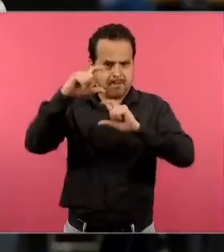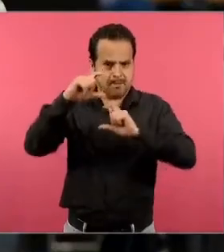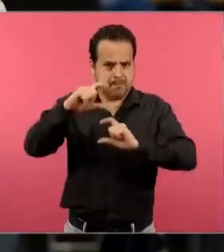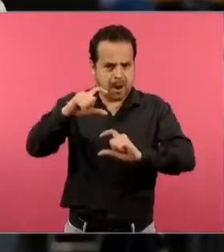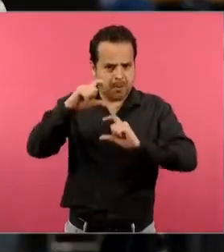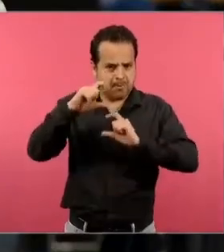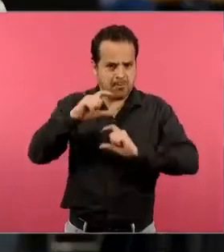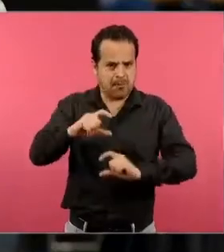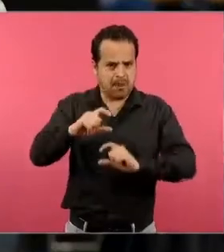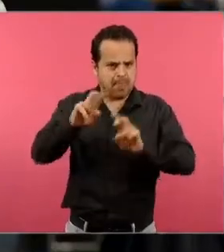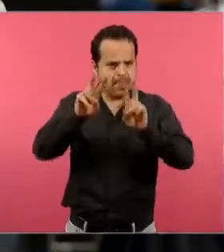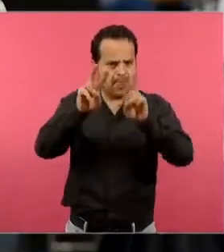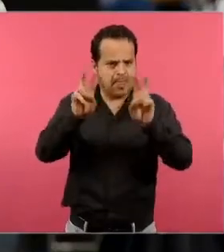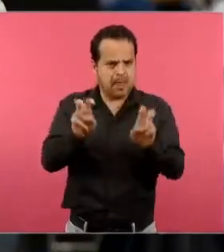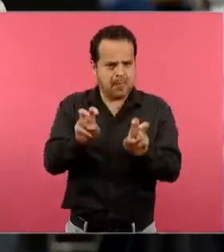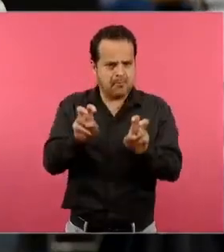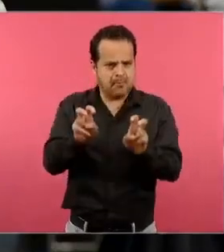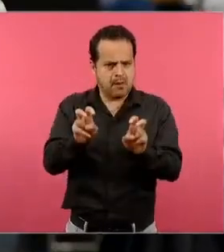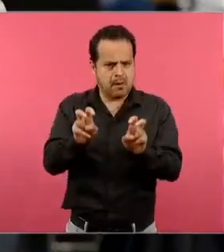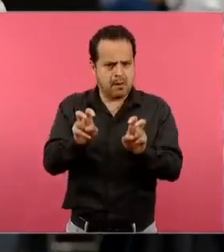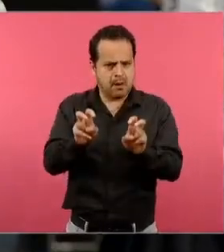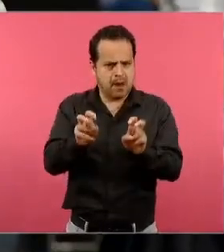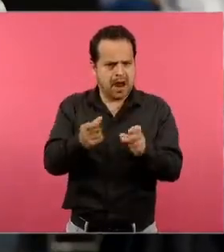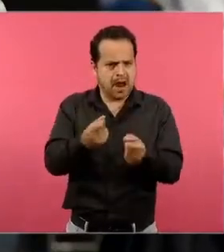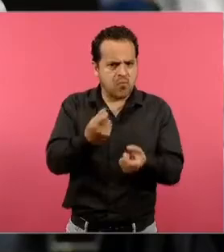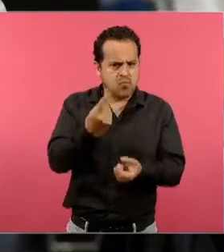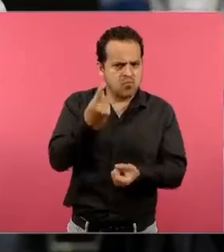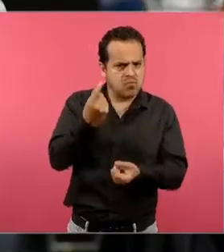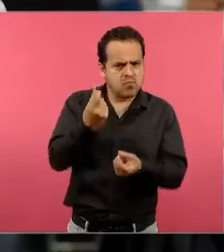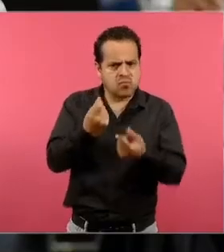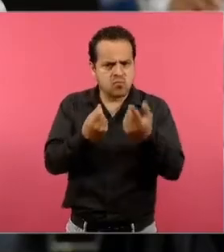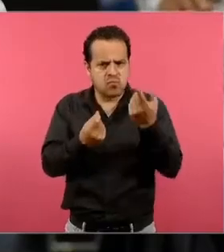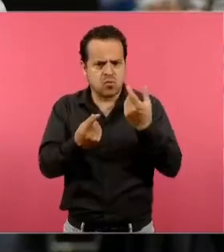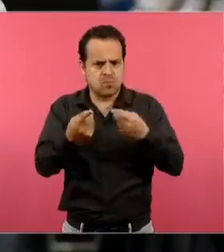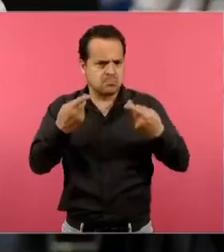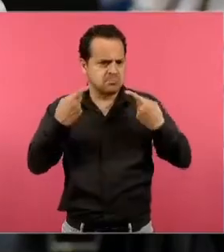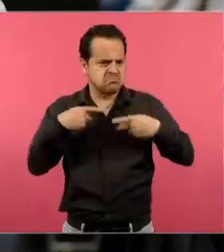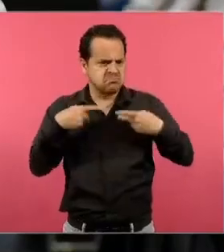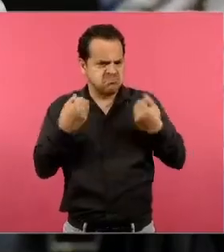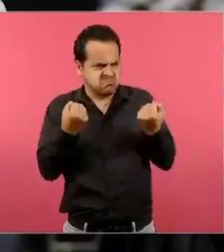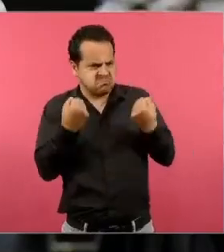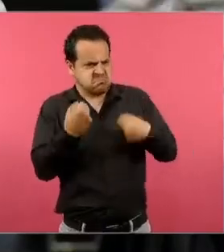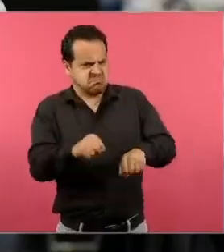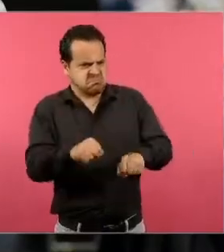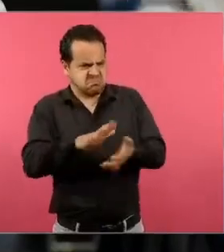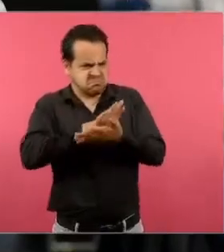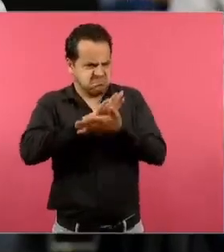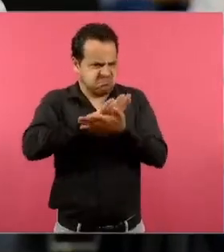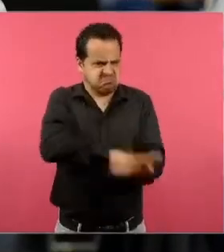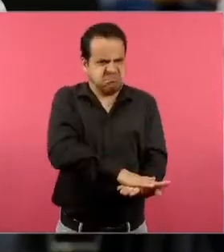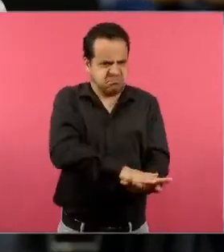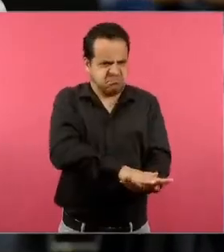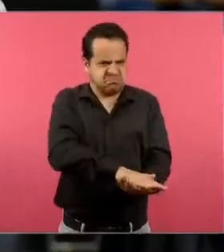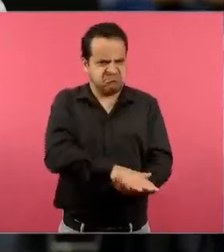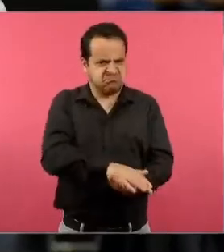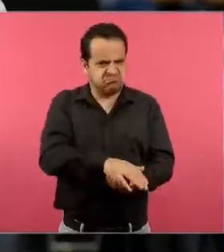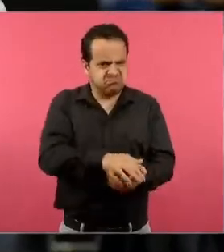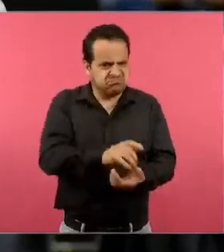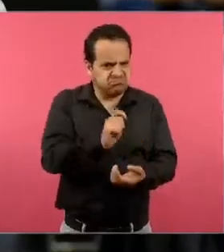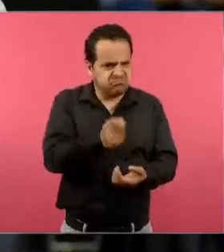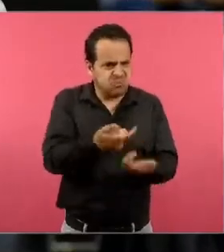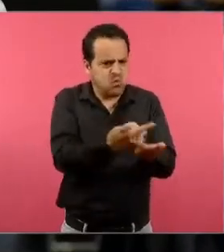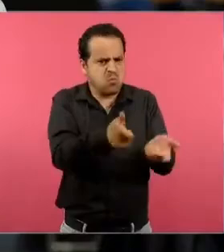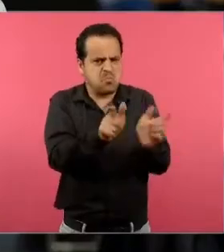título, sobre opresores y oprimidos, sobre actores, sectores dominantes, sectores